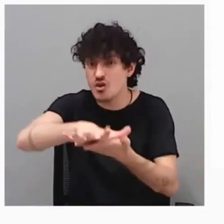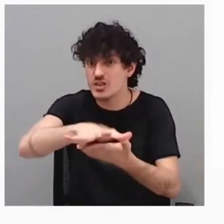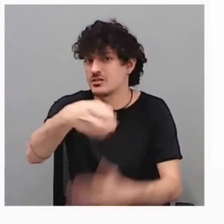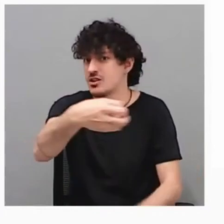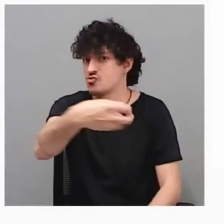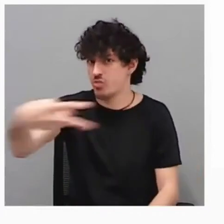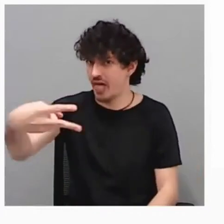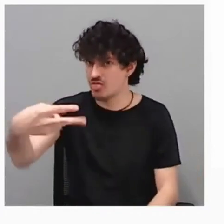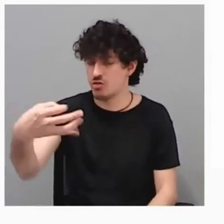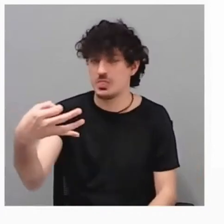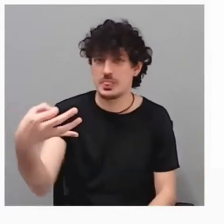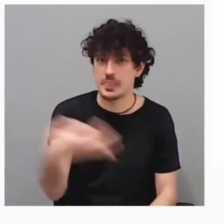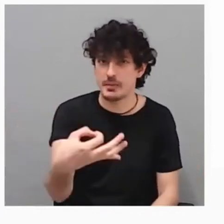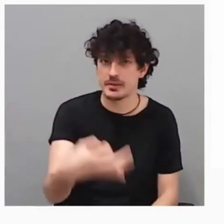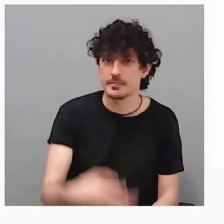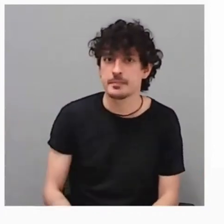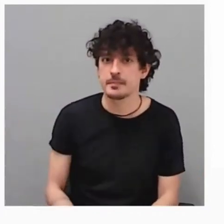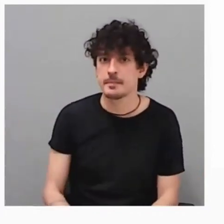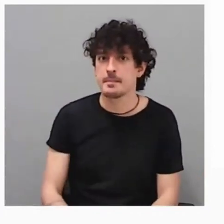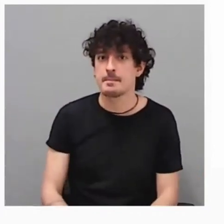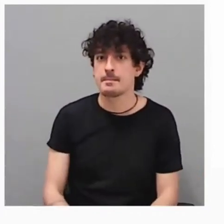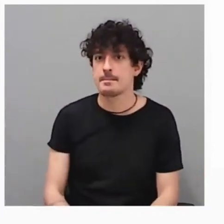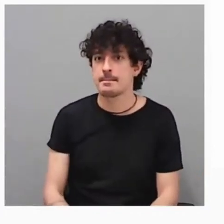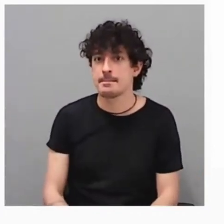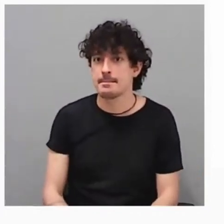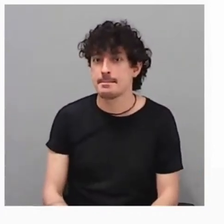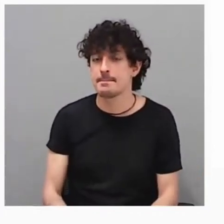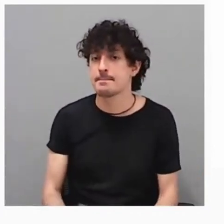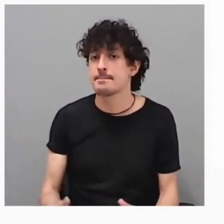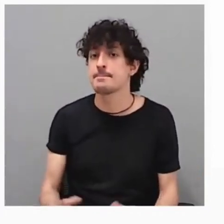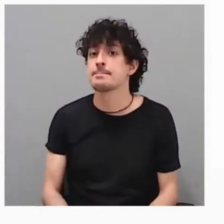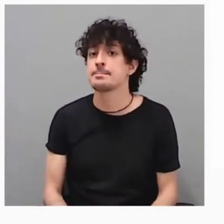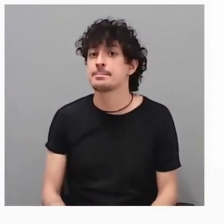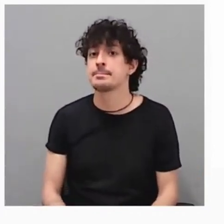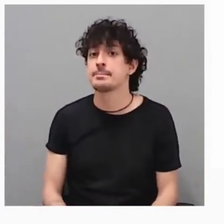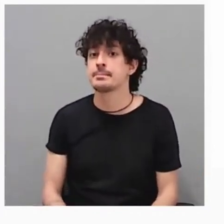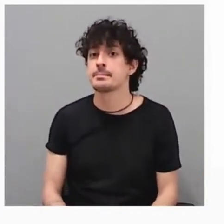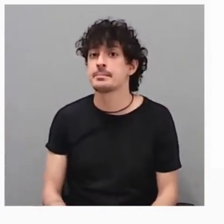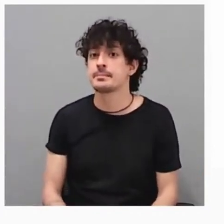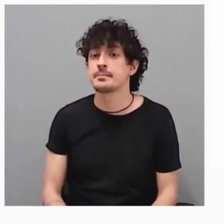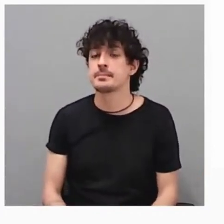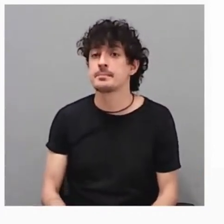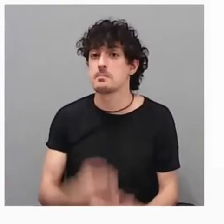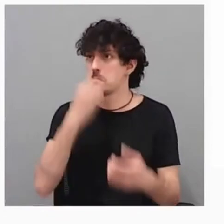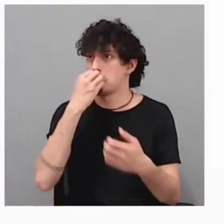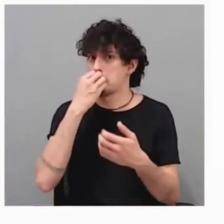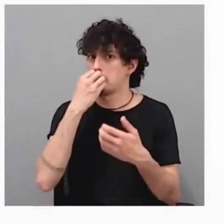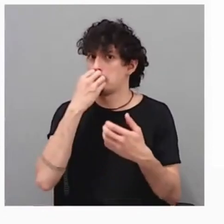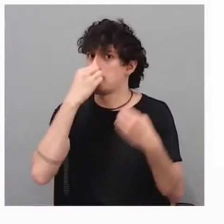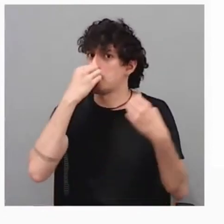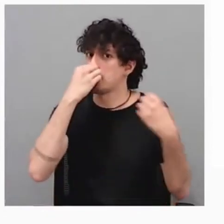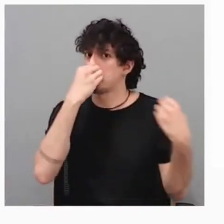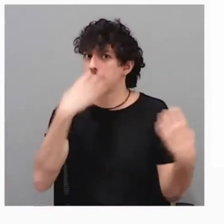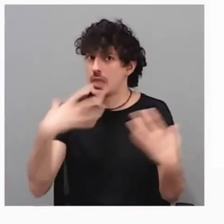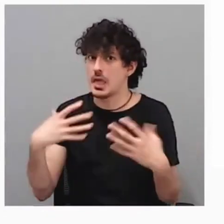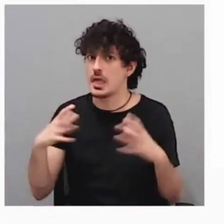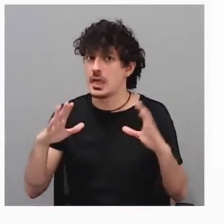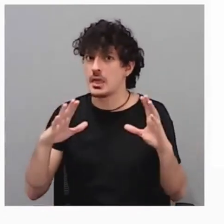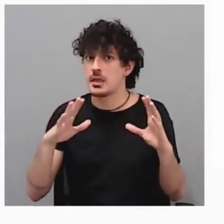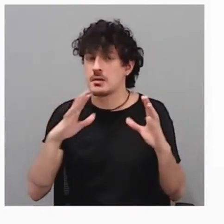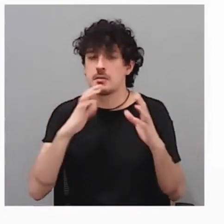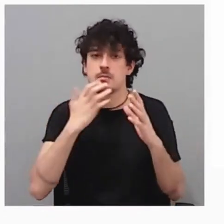innovaciones que el resultado puede estar en la cuenta de resultados. Es lícito y bienvenido sea. Pero nosotros eso no lo consideraríamos